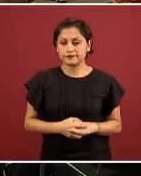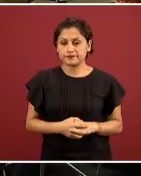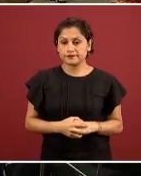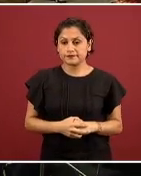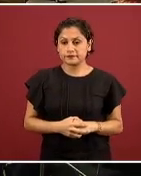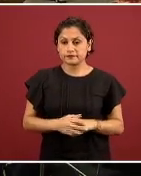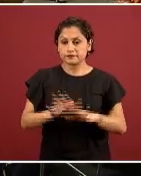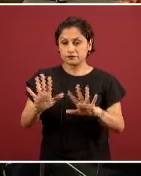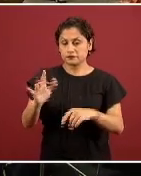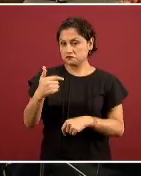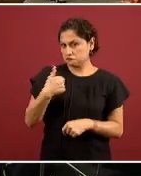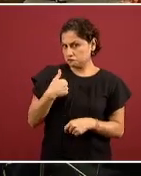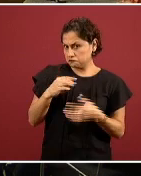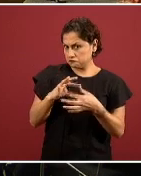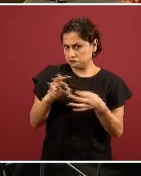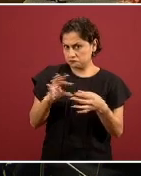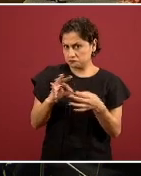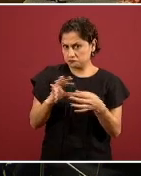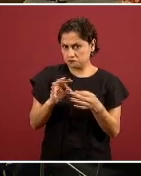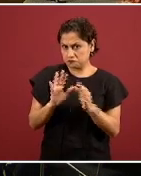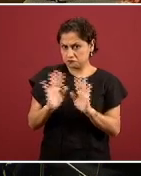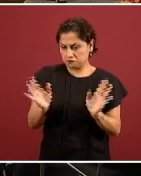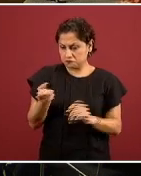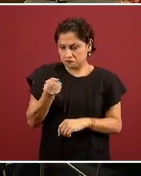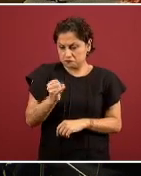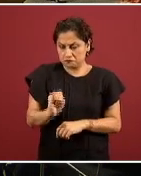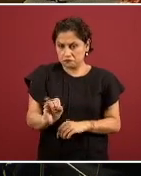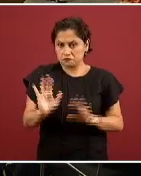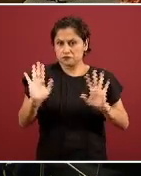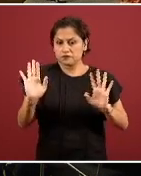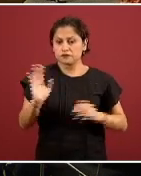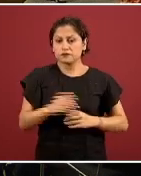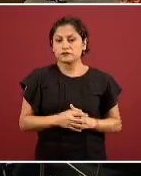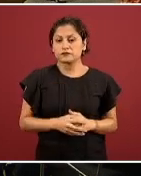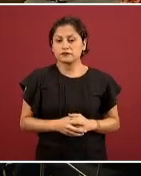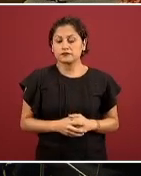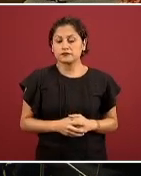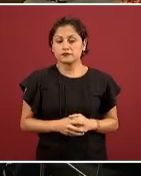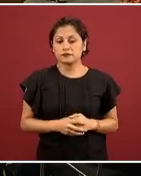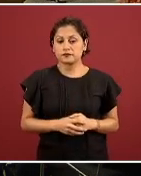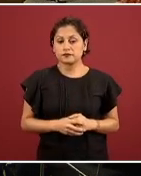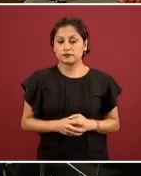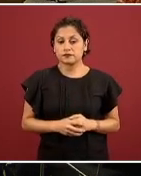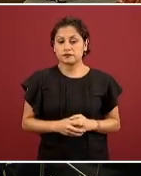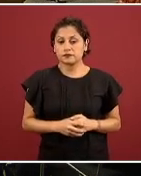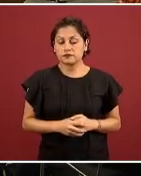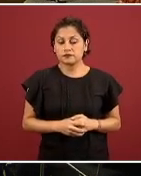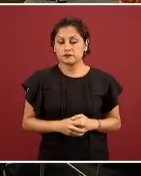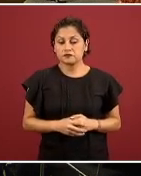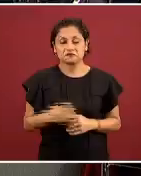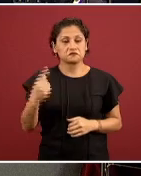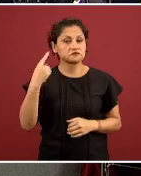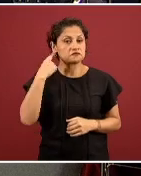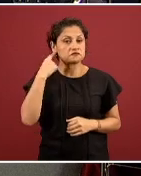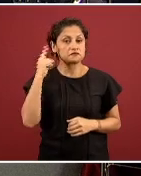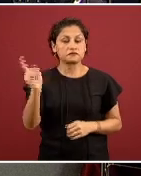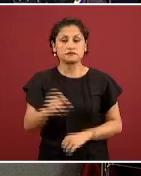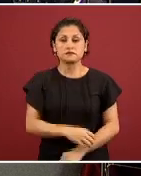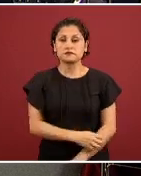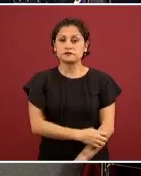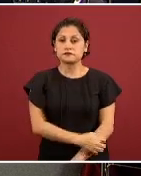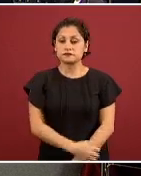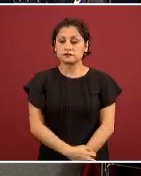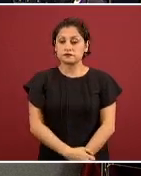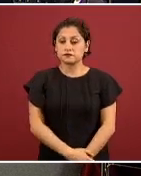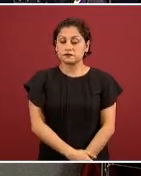platicando lo que como ocurrió se lo estoy diciendo pero se lo quisiera saber puntualizar se lo pidió el presidente estas cosas